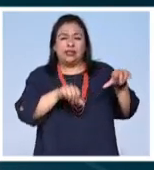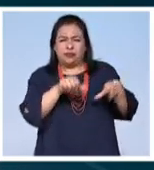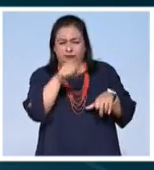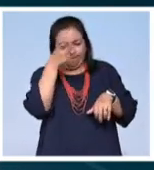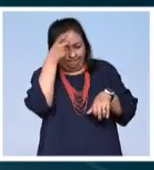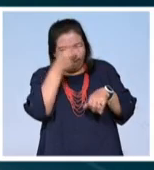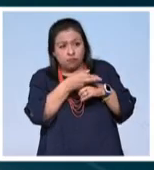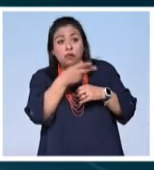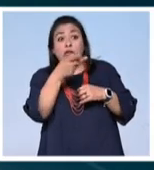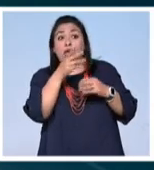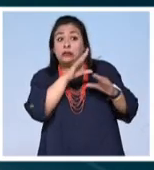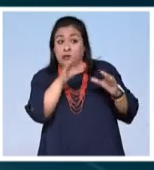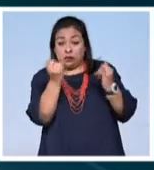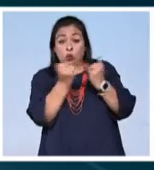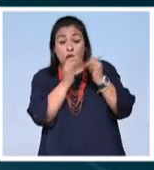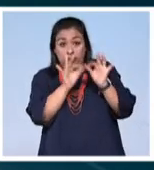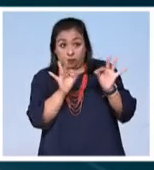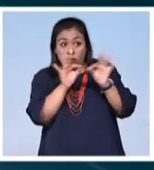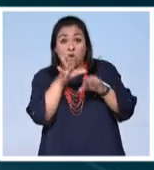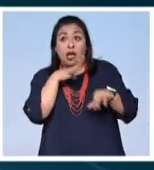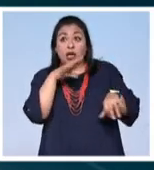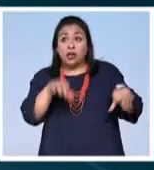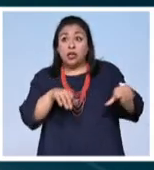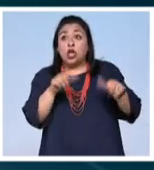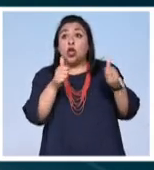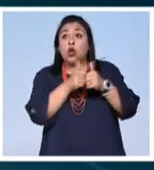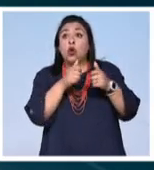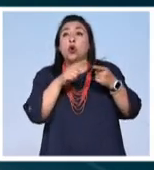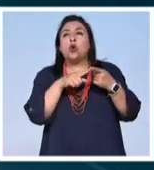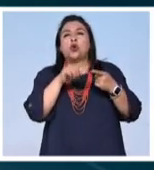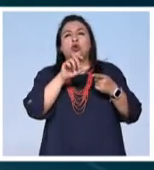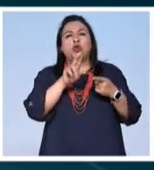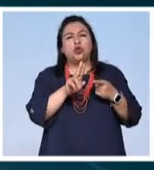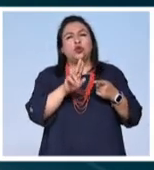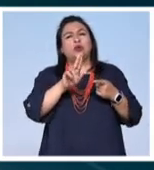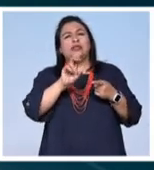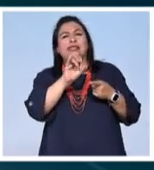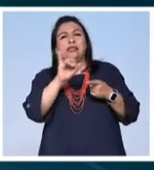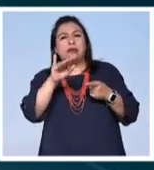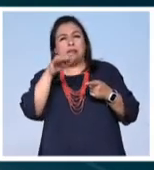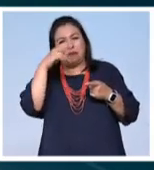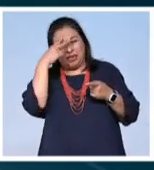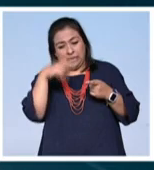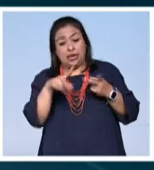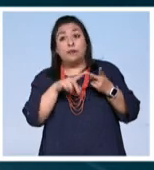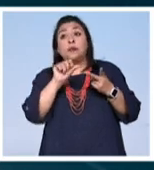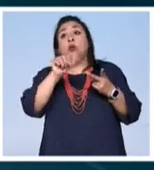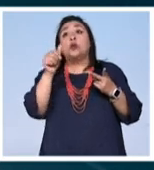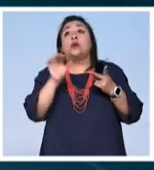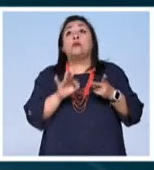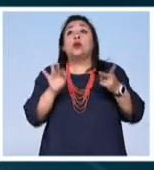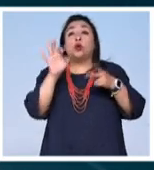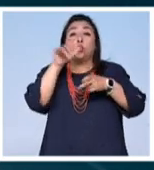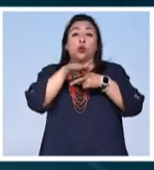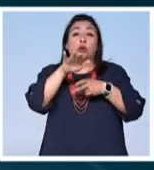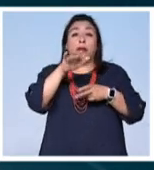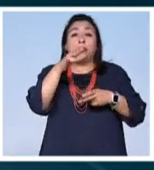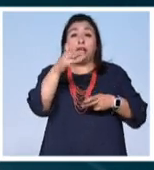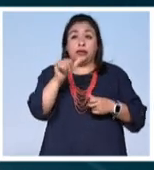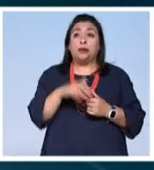la parte académica también es muy importante. Tienen actividades con UCI mexicanistas que siempre han estado ahí y tienen una parte muy importante con la cultura maya.